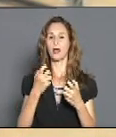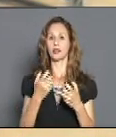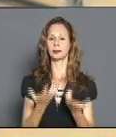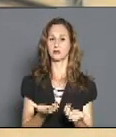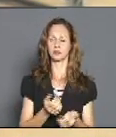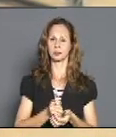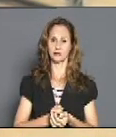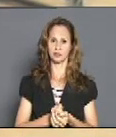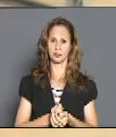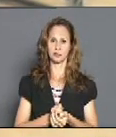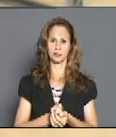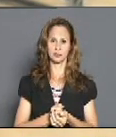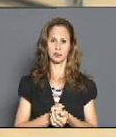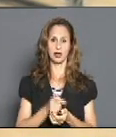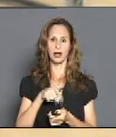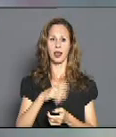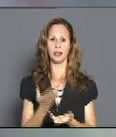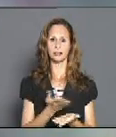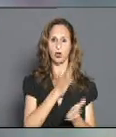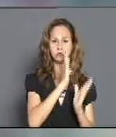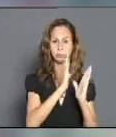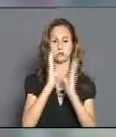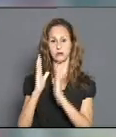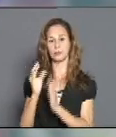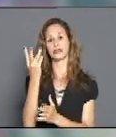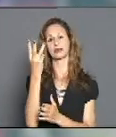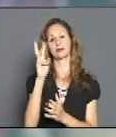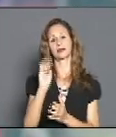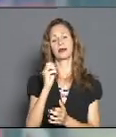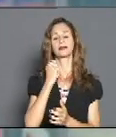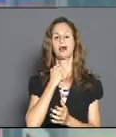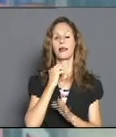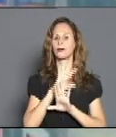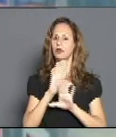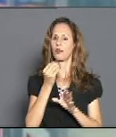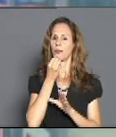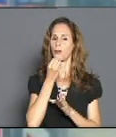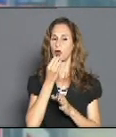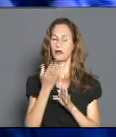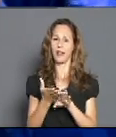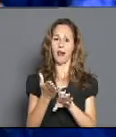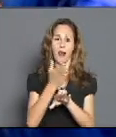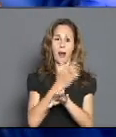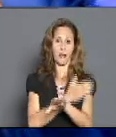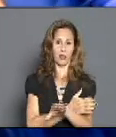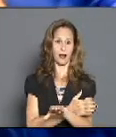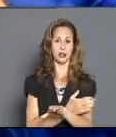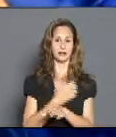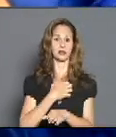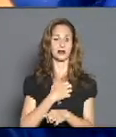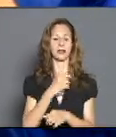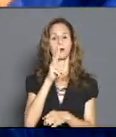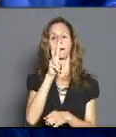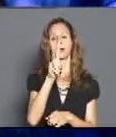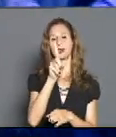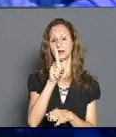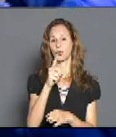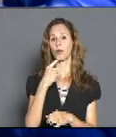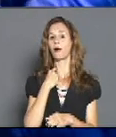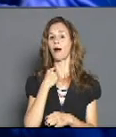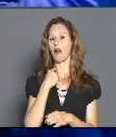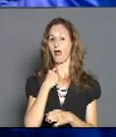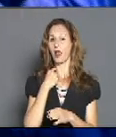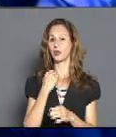Estos bloques tienen una vida estimada de 30 años. Realmente el bloque anterior, antes de intervenirlo, tenía 21 años de